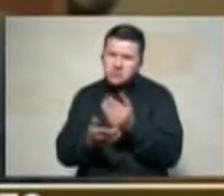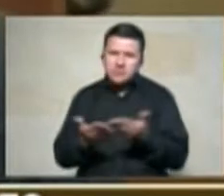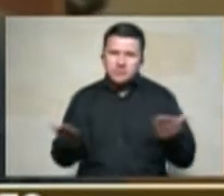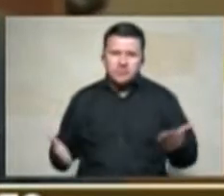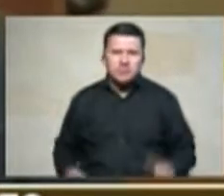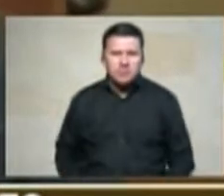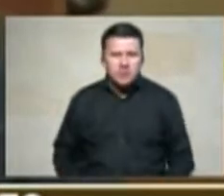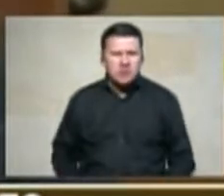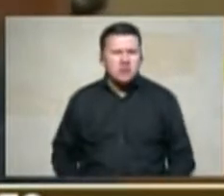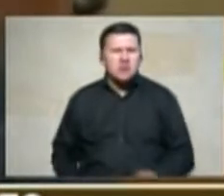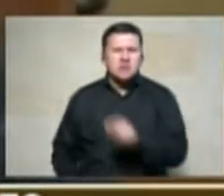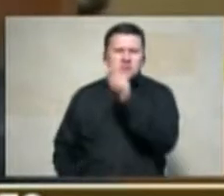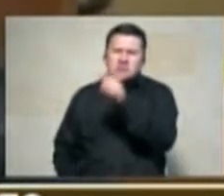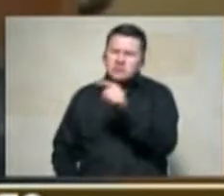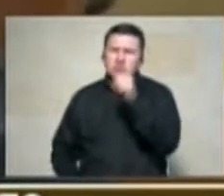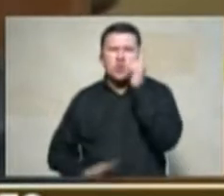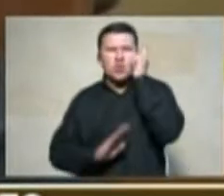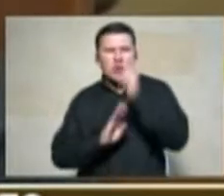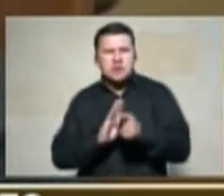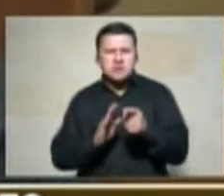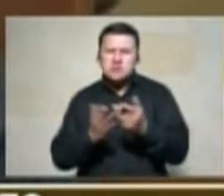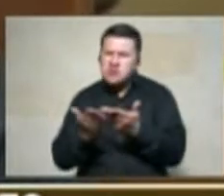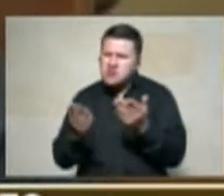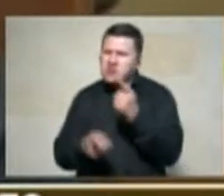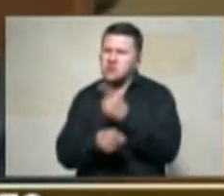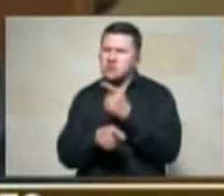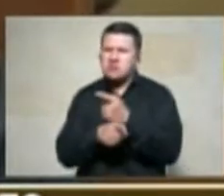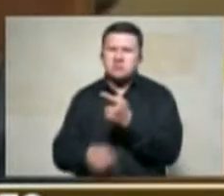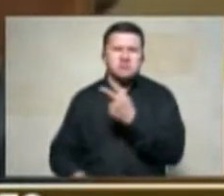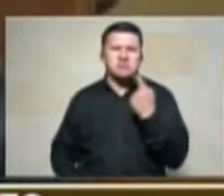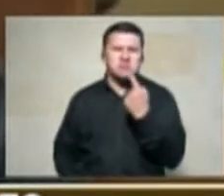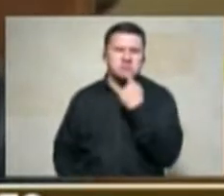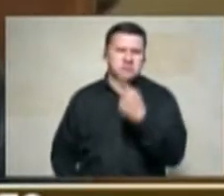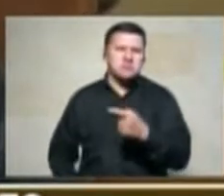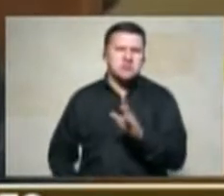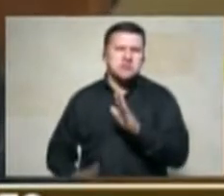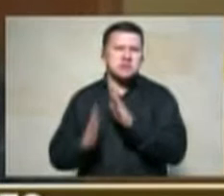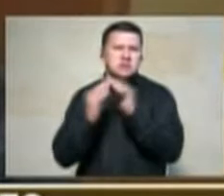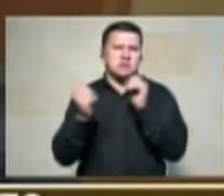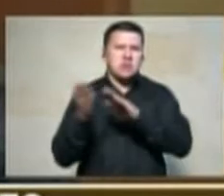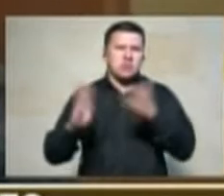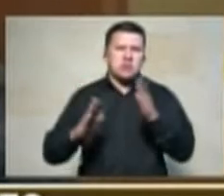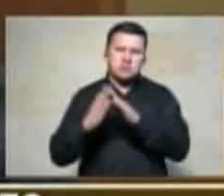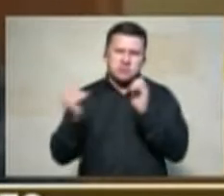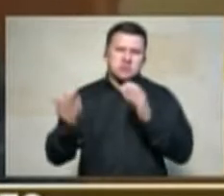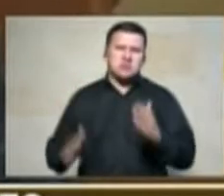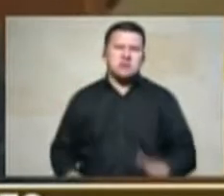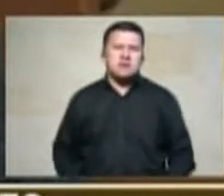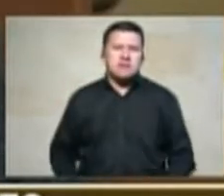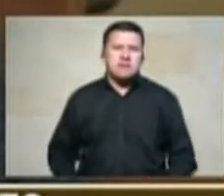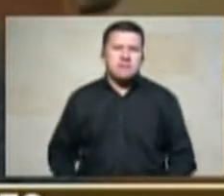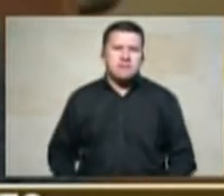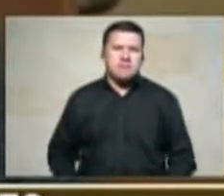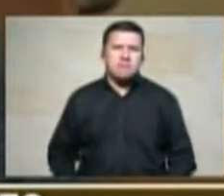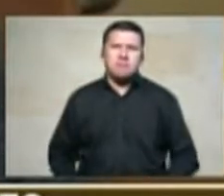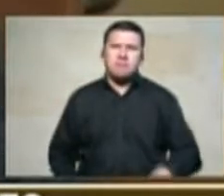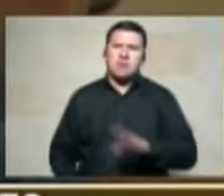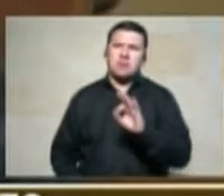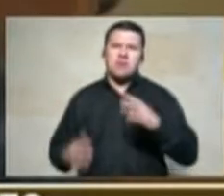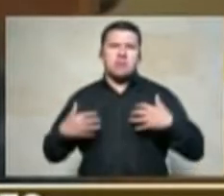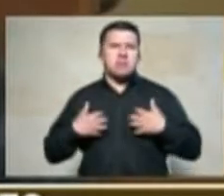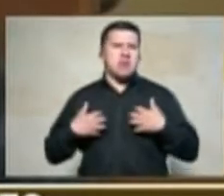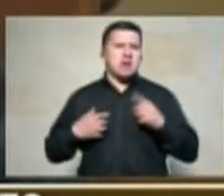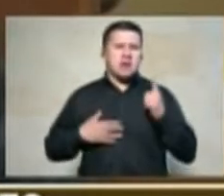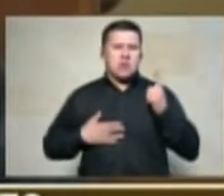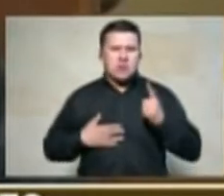jueces que ellos estaban amenazados de muerte y que tenían miedo de fallar esos